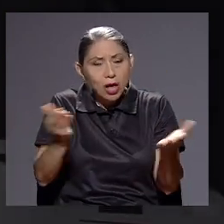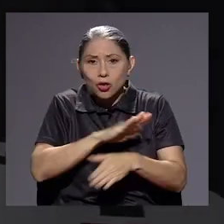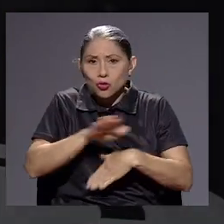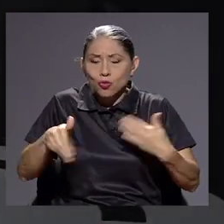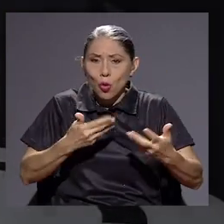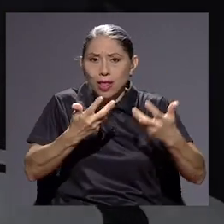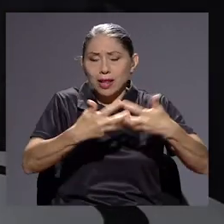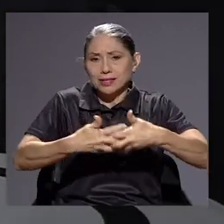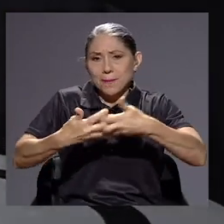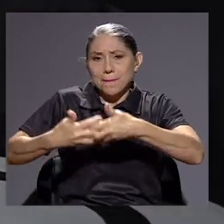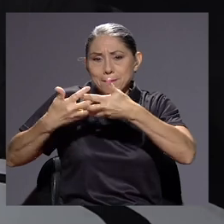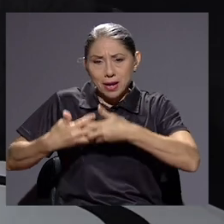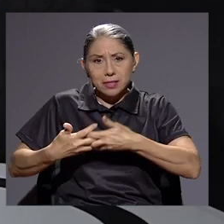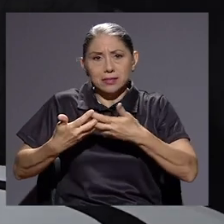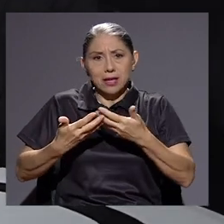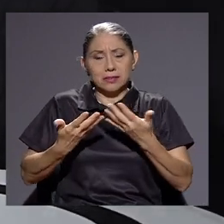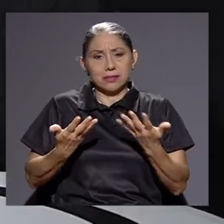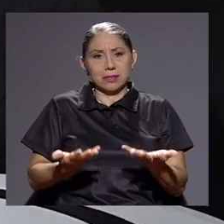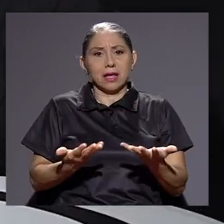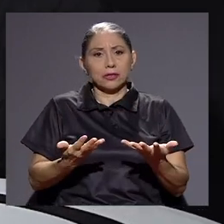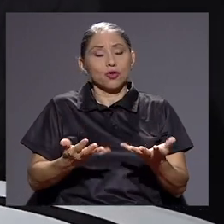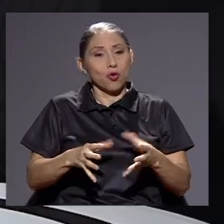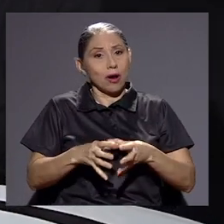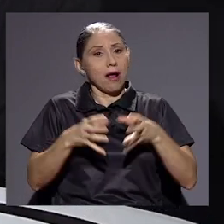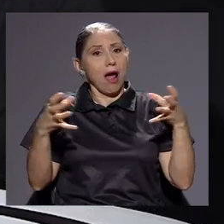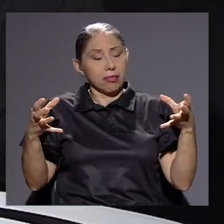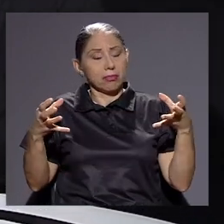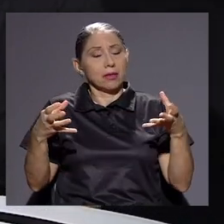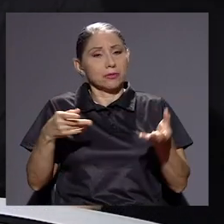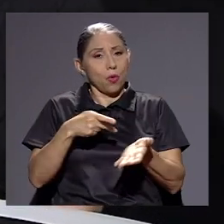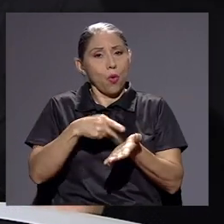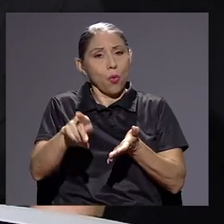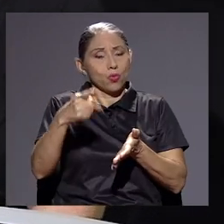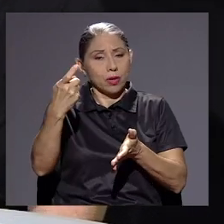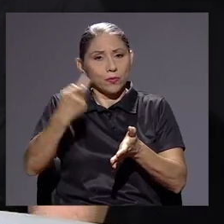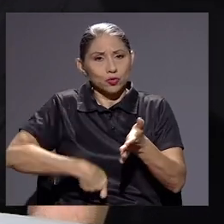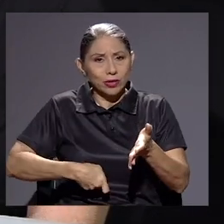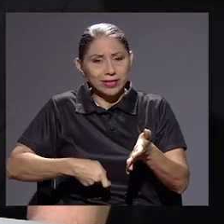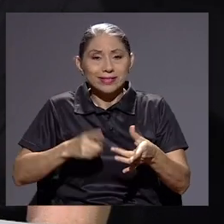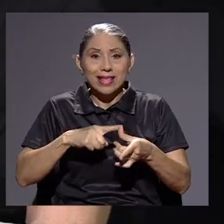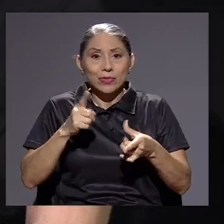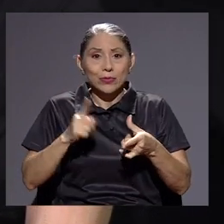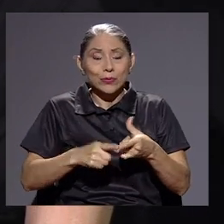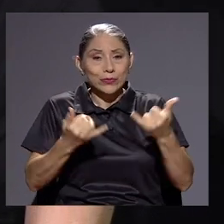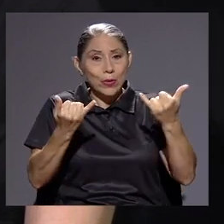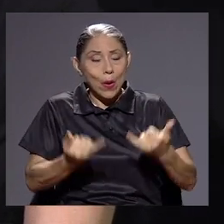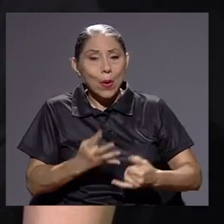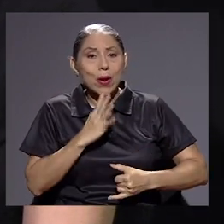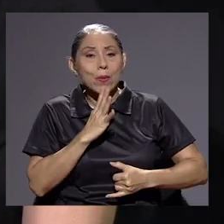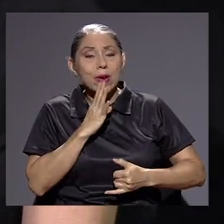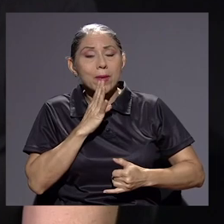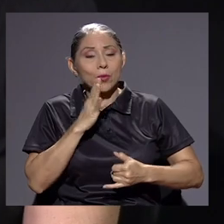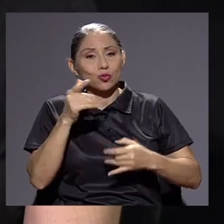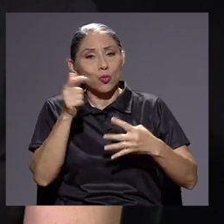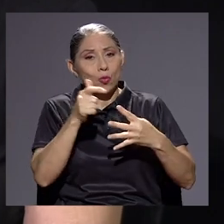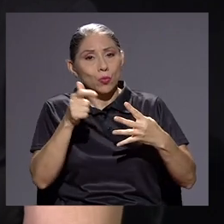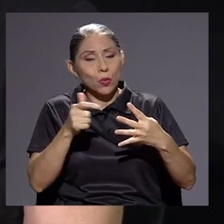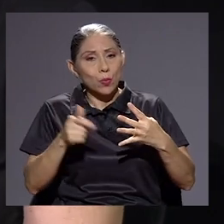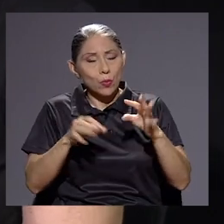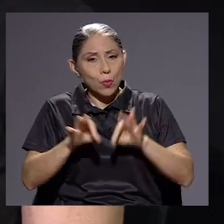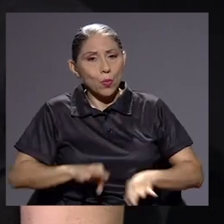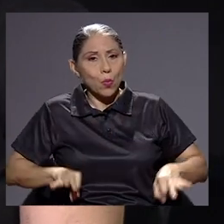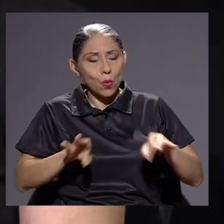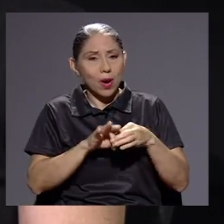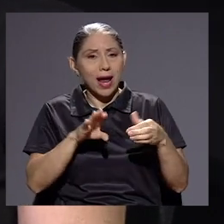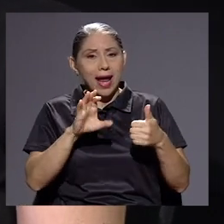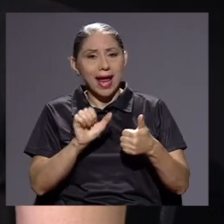empresas que se convierten en este caso como grandes contribuyentes. Entonces quisiera que nos dediquemos a estos cuatro puntos en este bloque que son muy importantes.